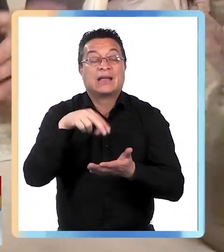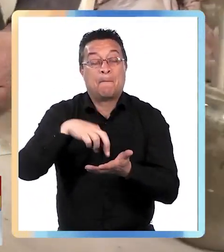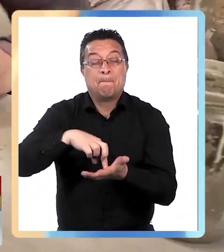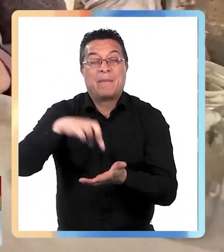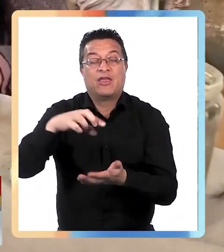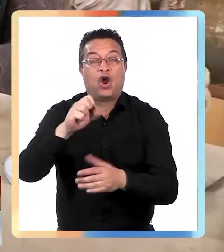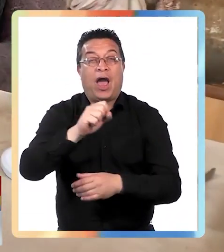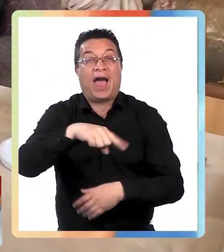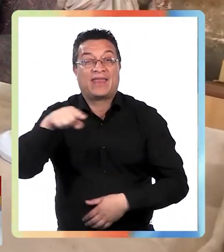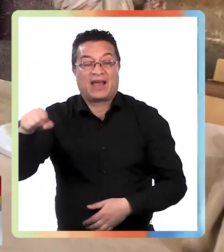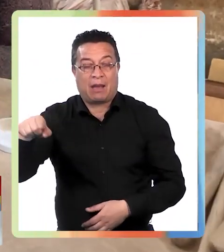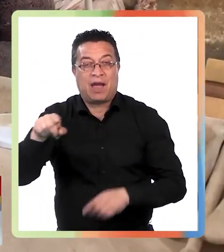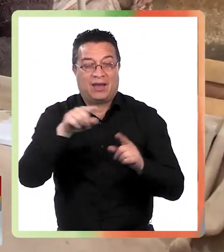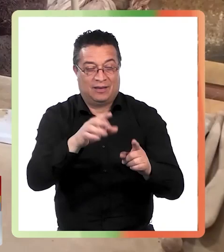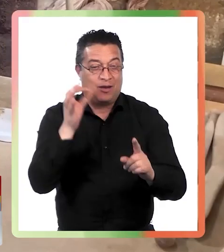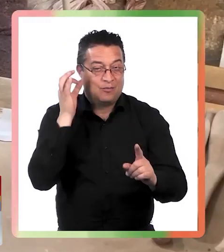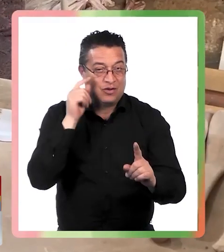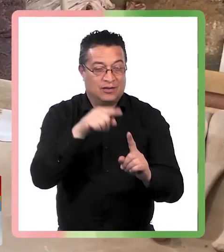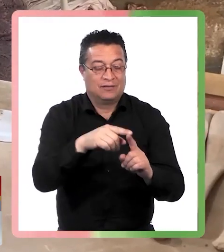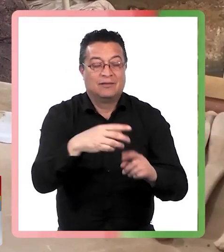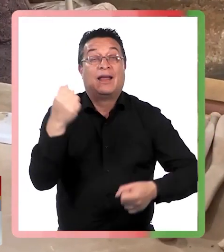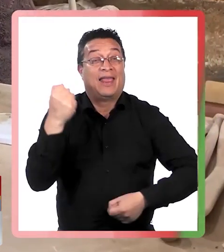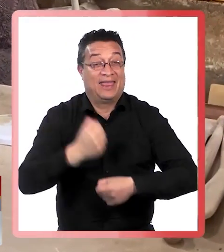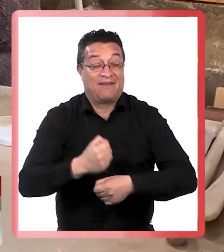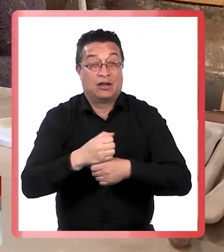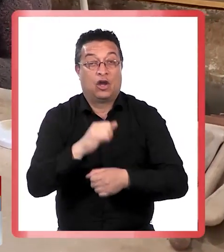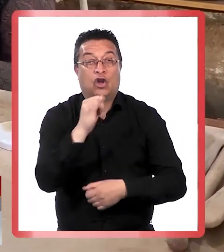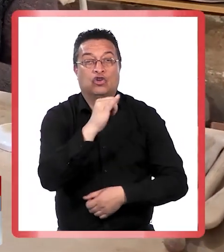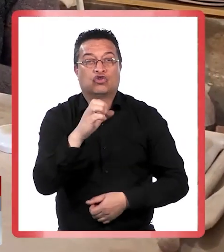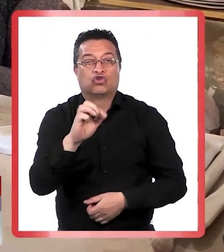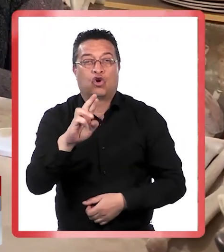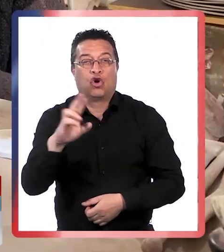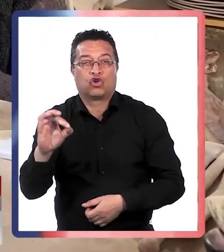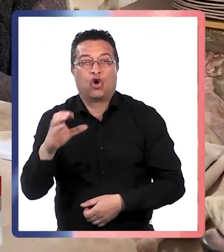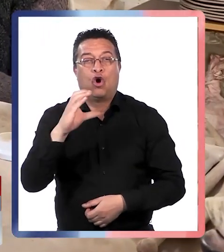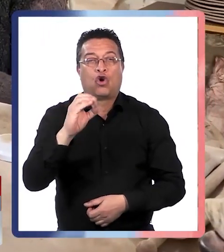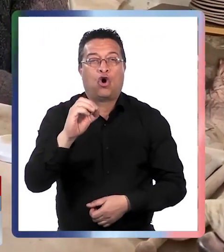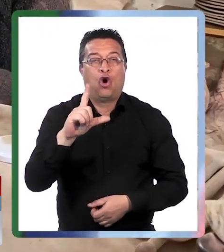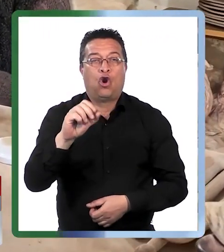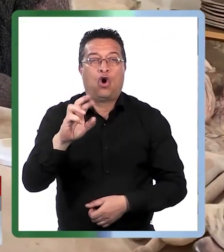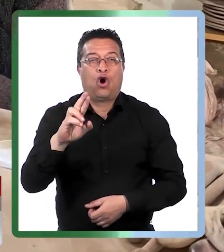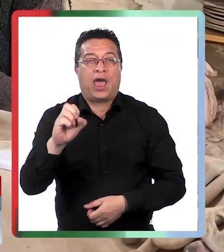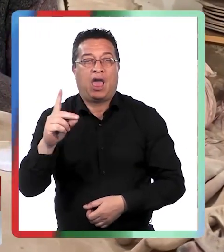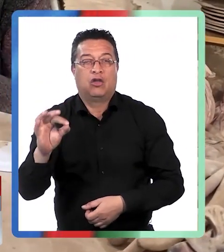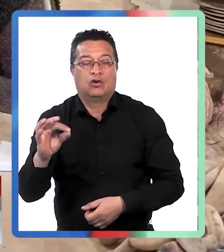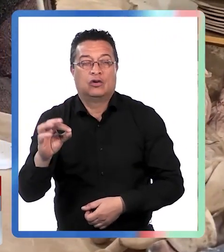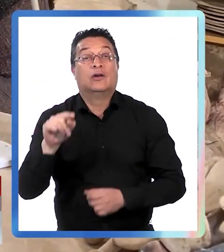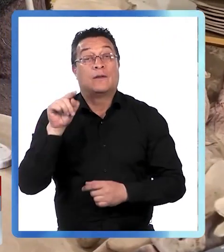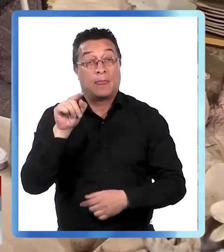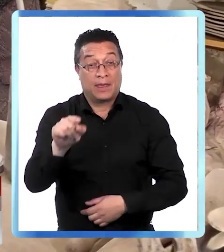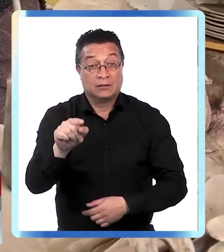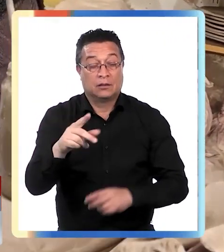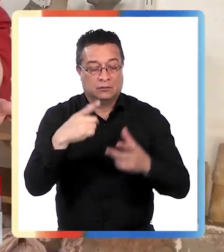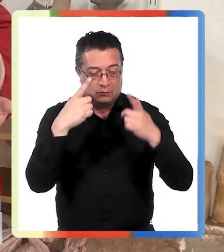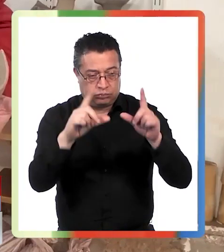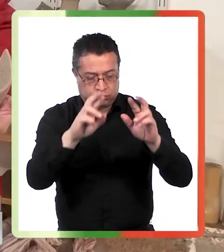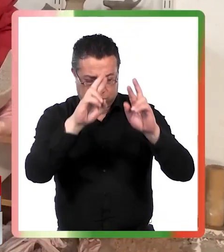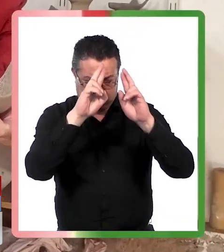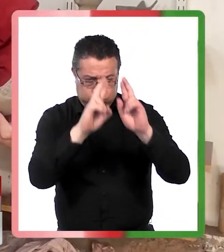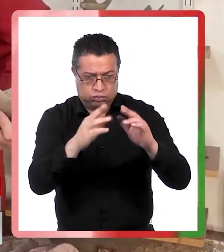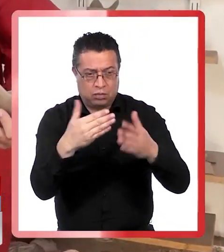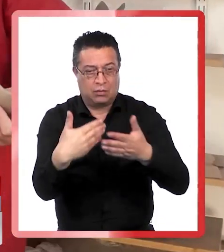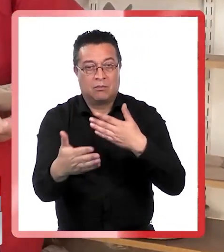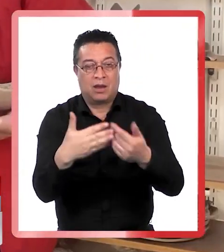Pedro de Atacama Bárbara Tatané Durán Martinoia con su obra Zorro Colorado El reconocimiento de